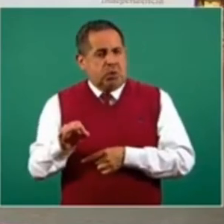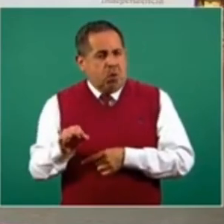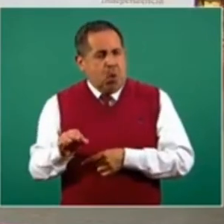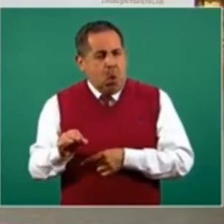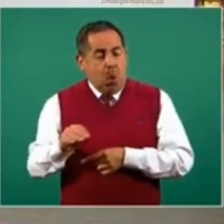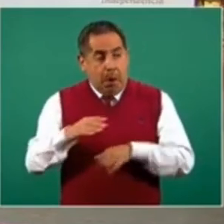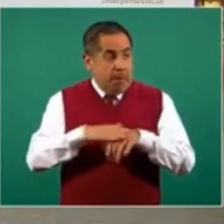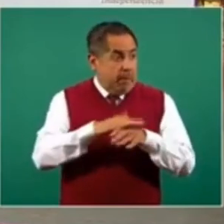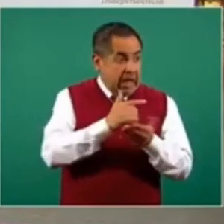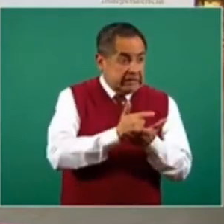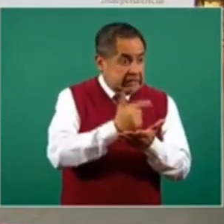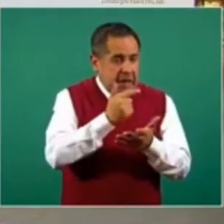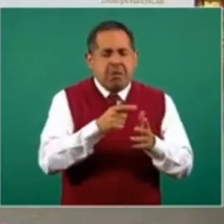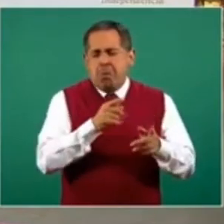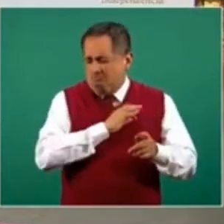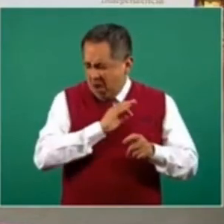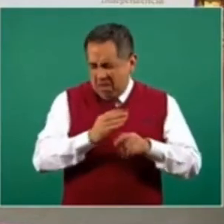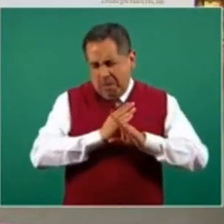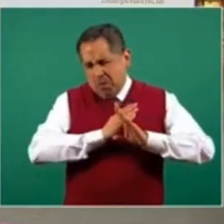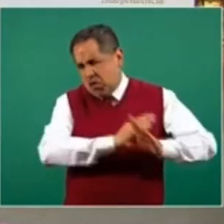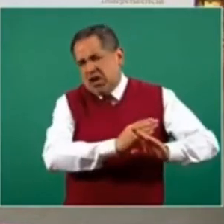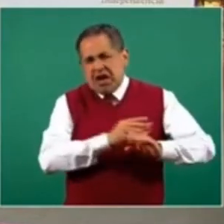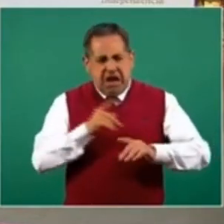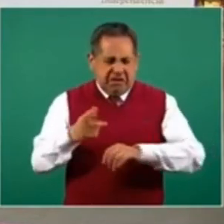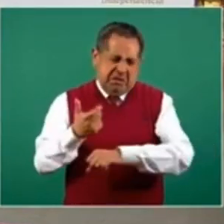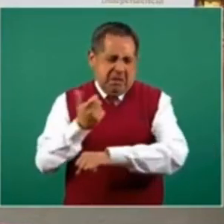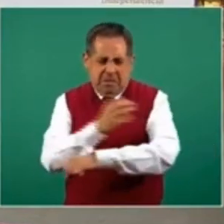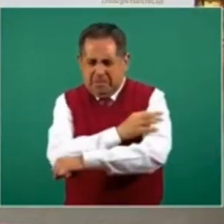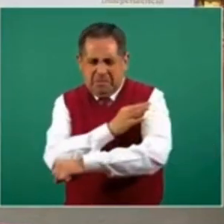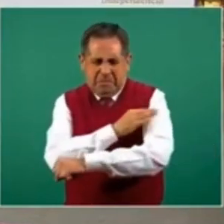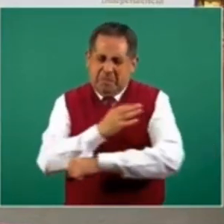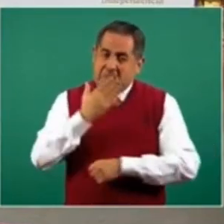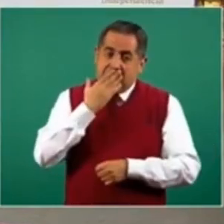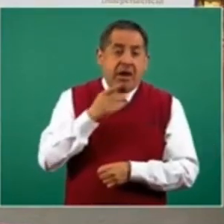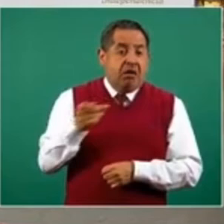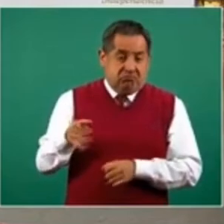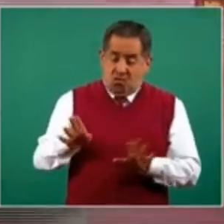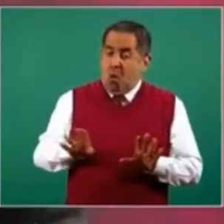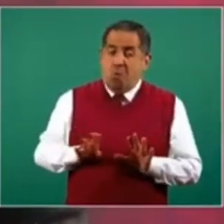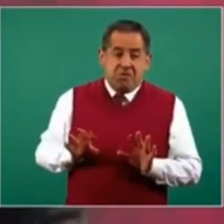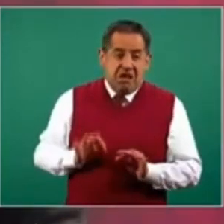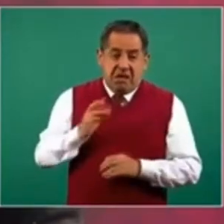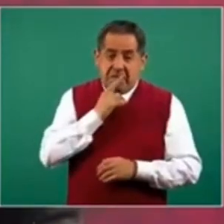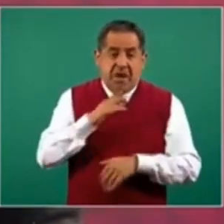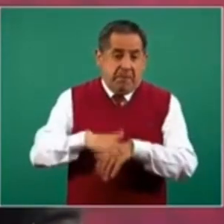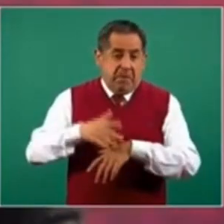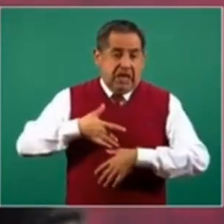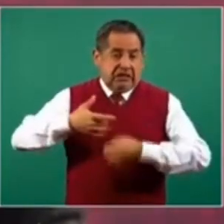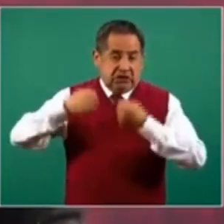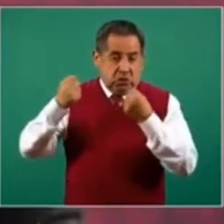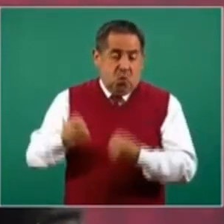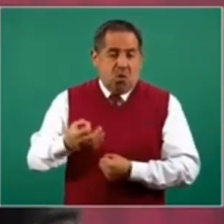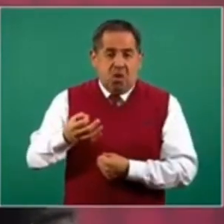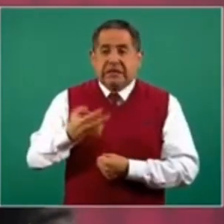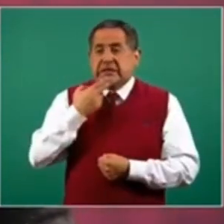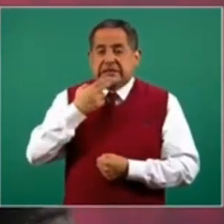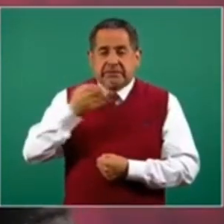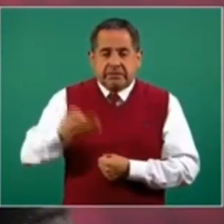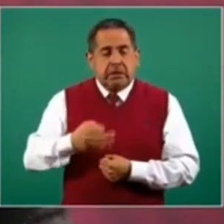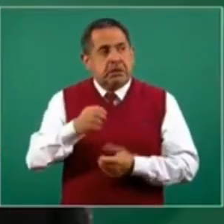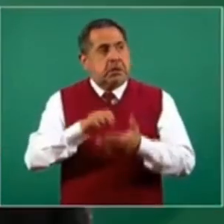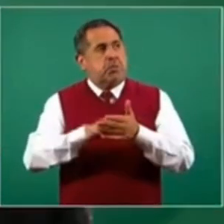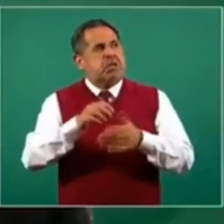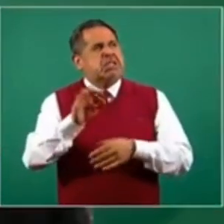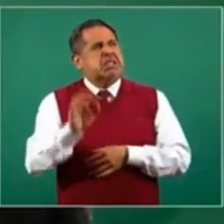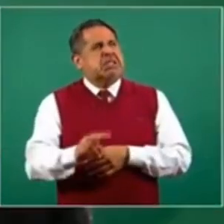formas graves al 100 por ciento. Entonces, es una vacuna muy conveniente, muy segura, muy eficaz. Por cierto, el 18